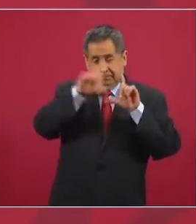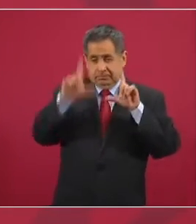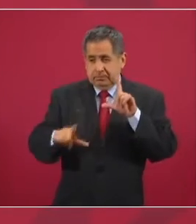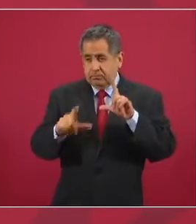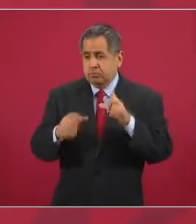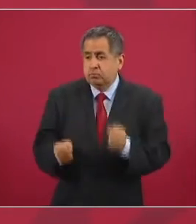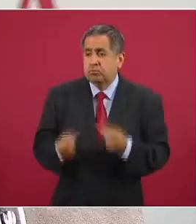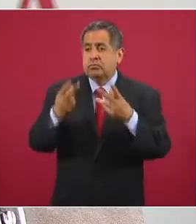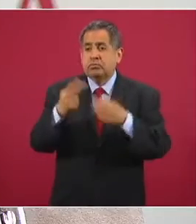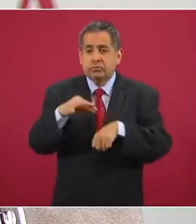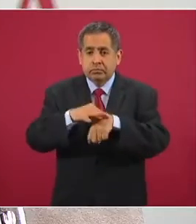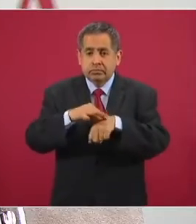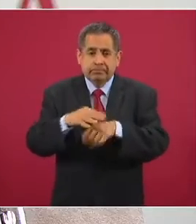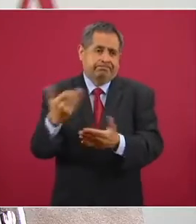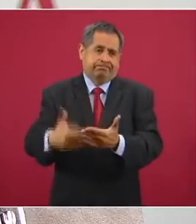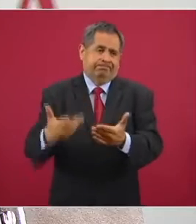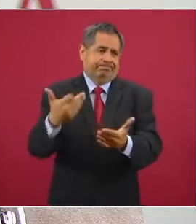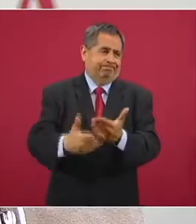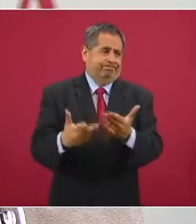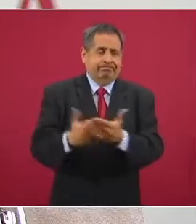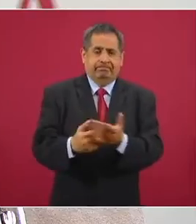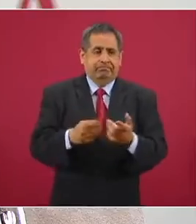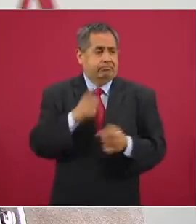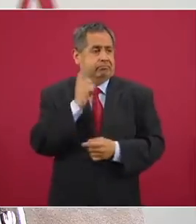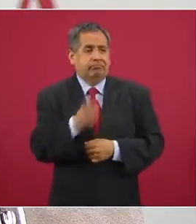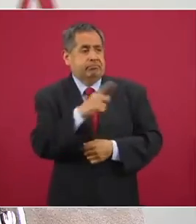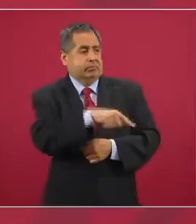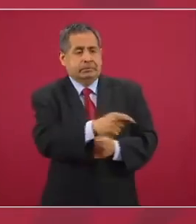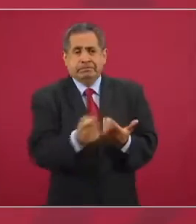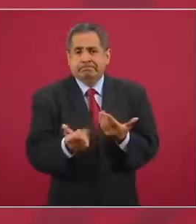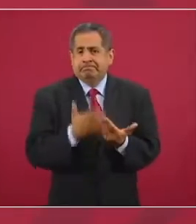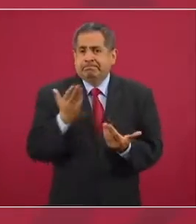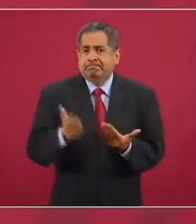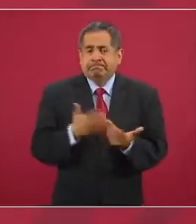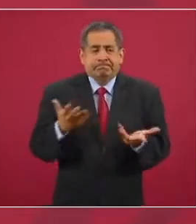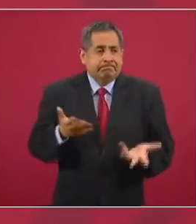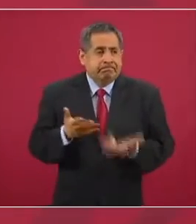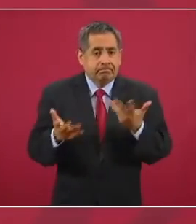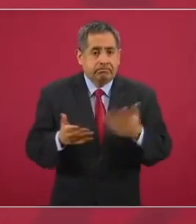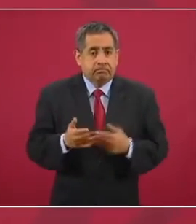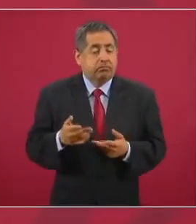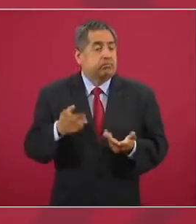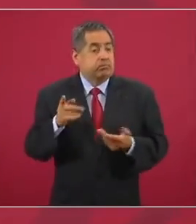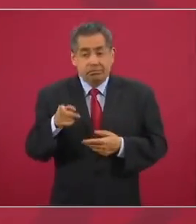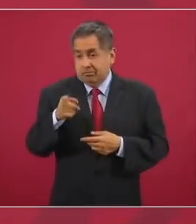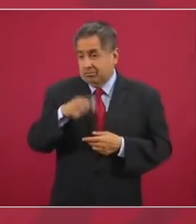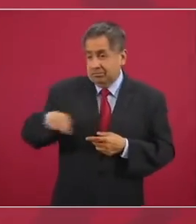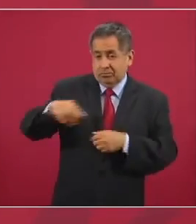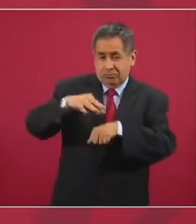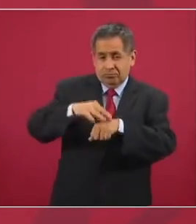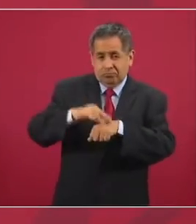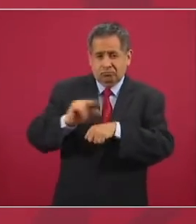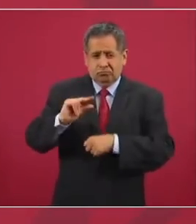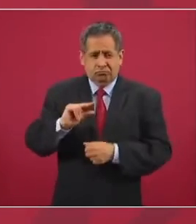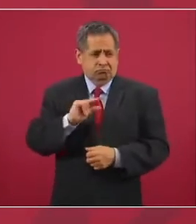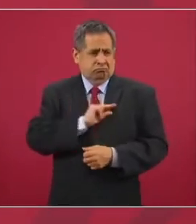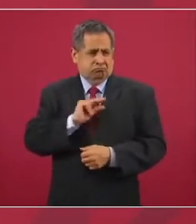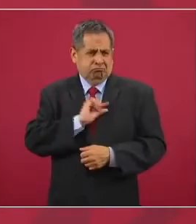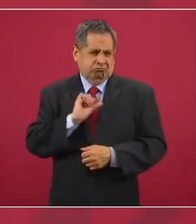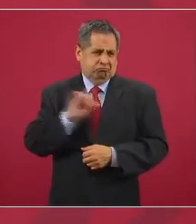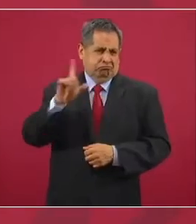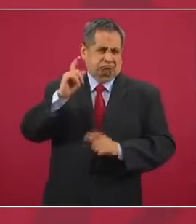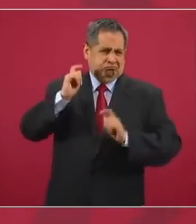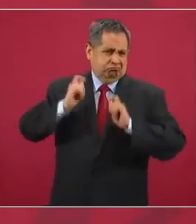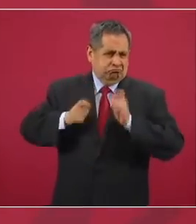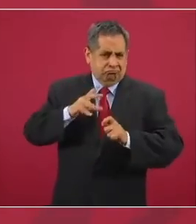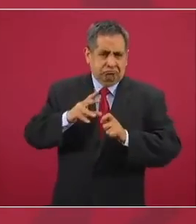necesitamos y mucho menos tenemos a los especialistas